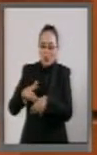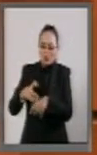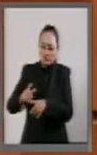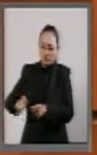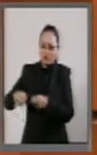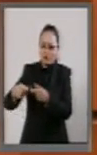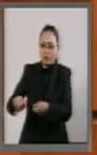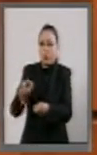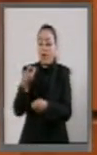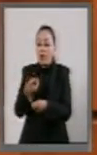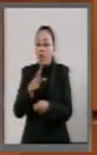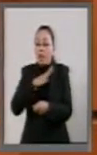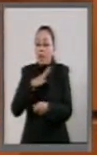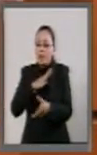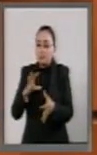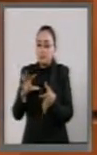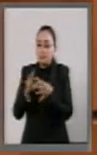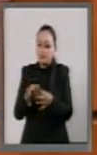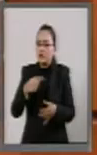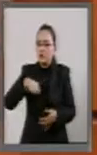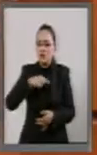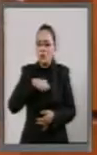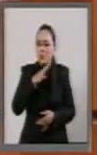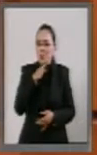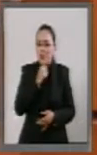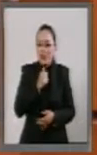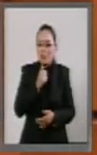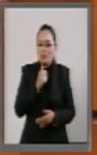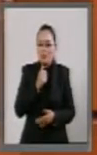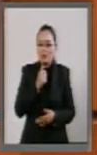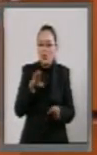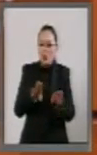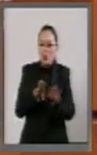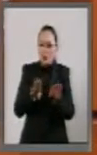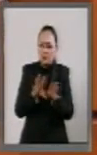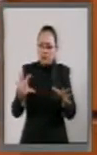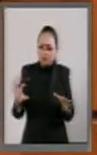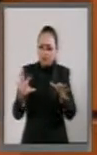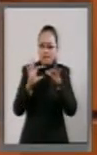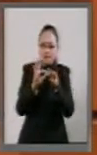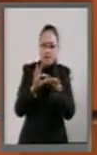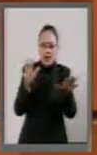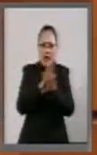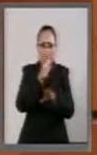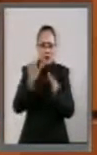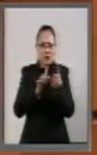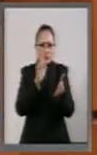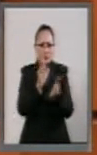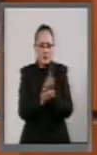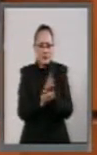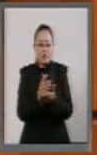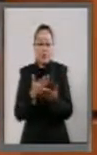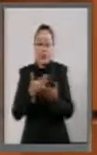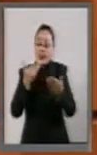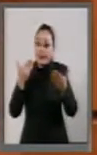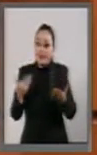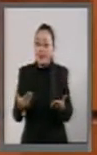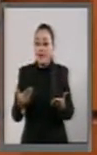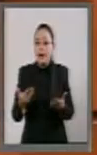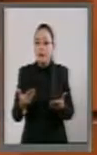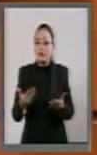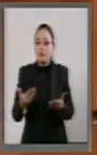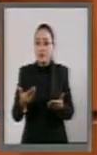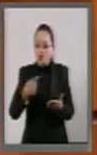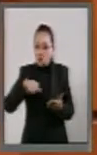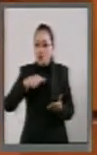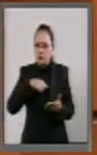no tuvimos la capacidad de procesarlo en una reforma legal. Es así como ahora sí estamos